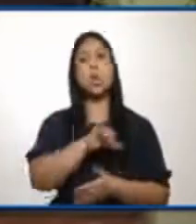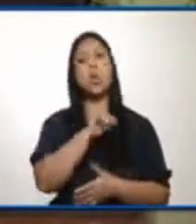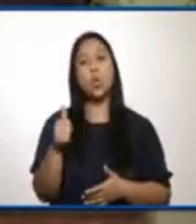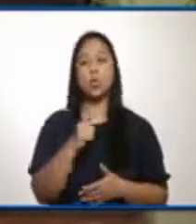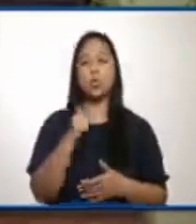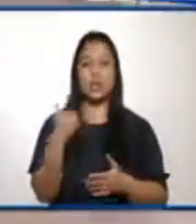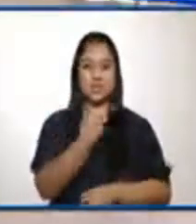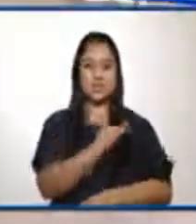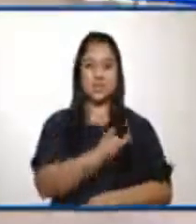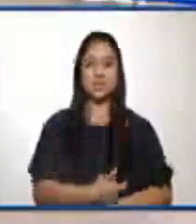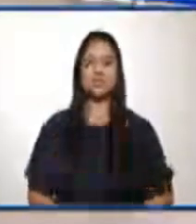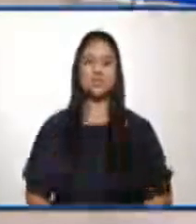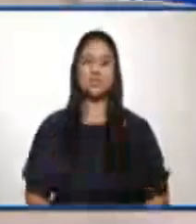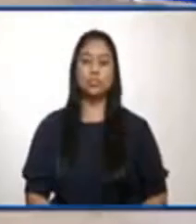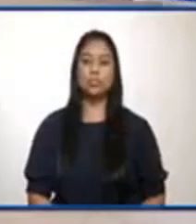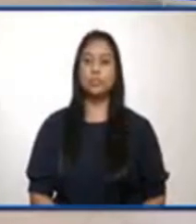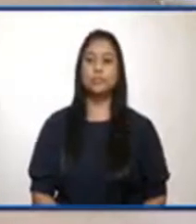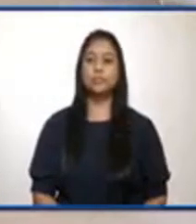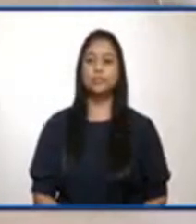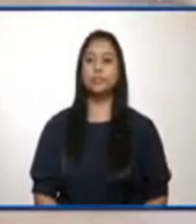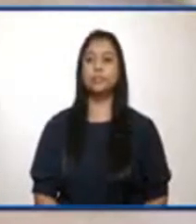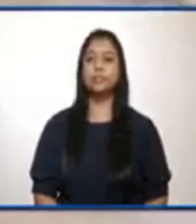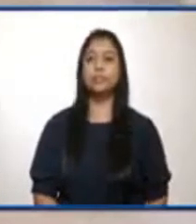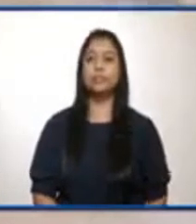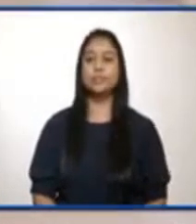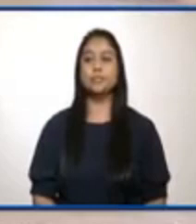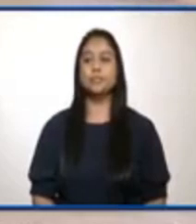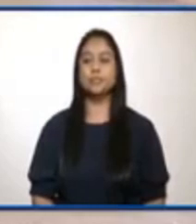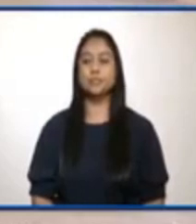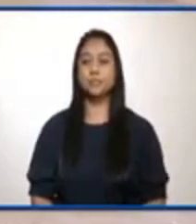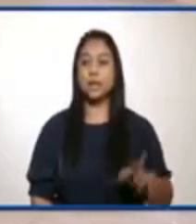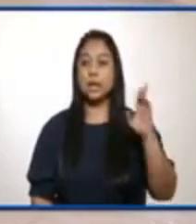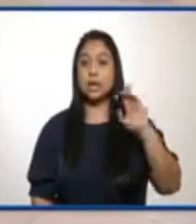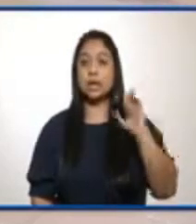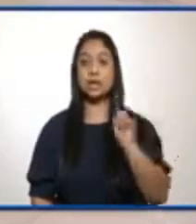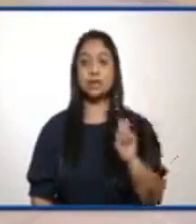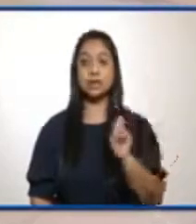mecanismo. Pregunta Eduardo Hernández de Radio Punto.